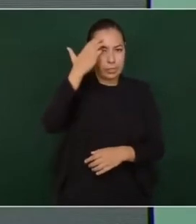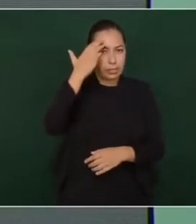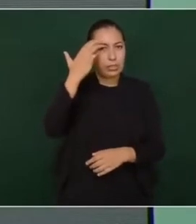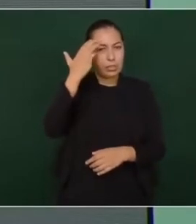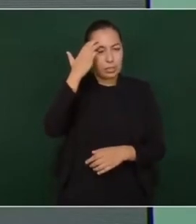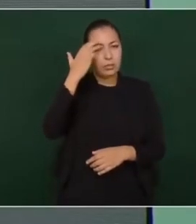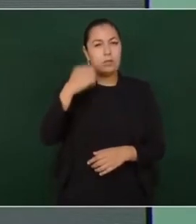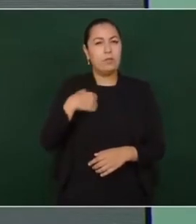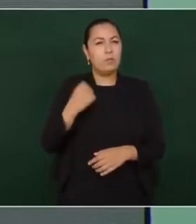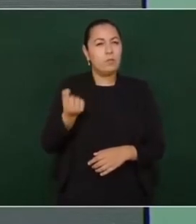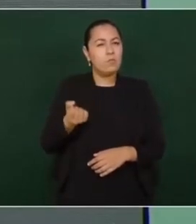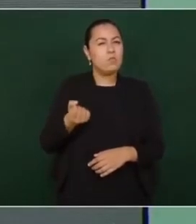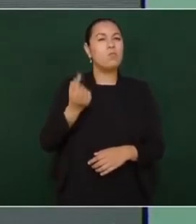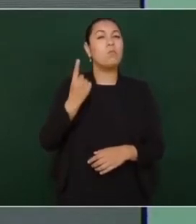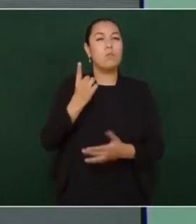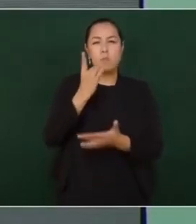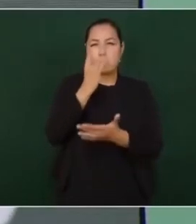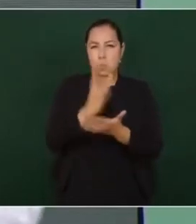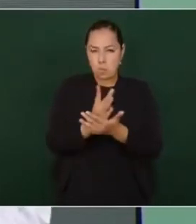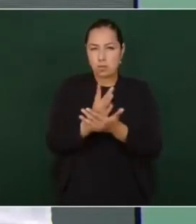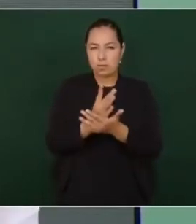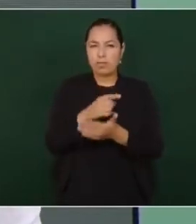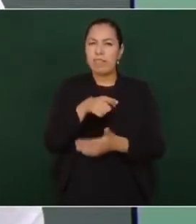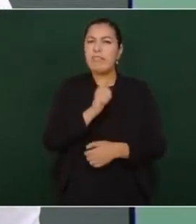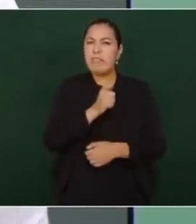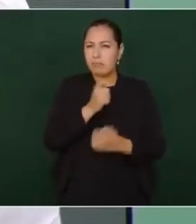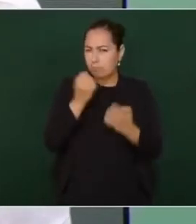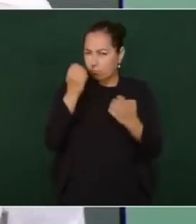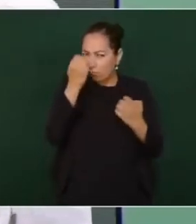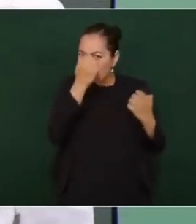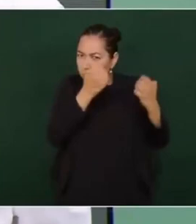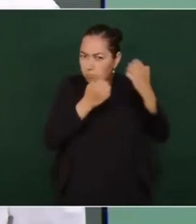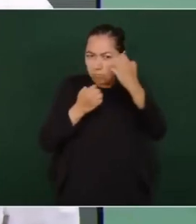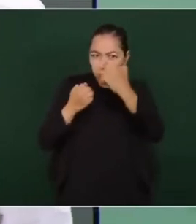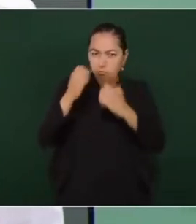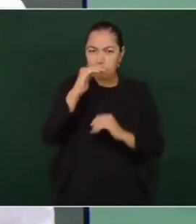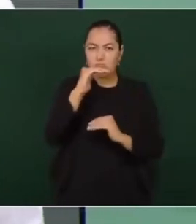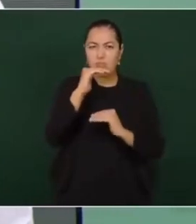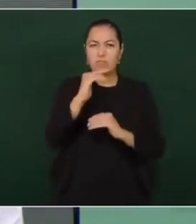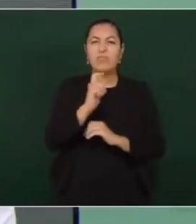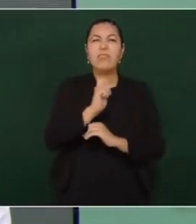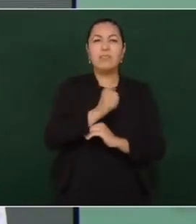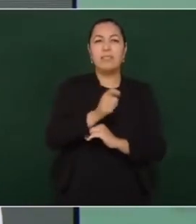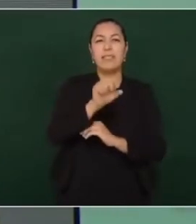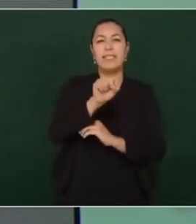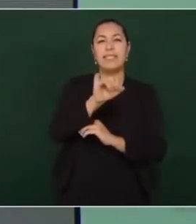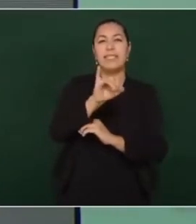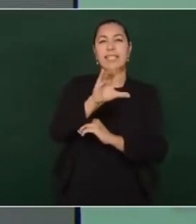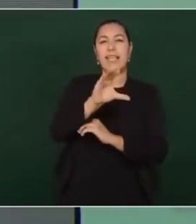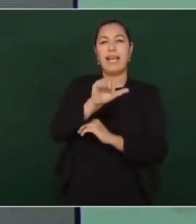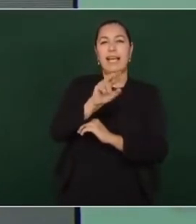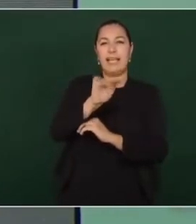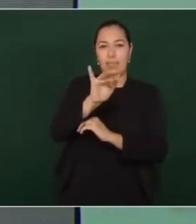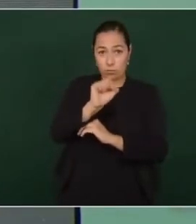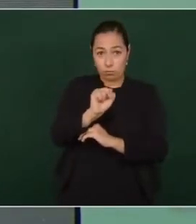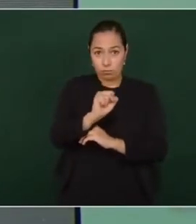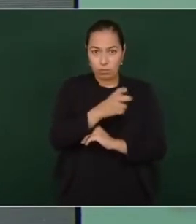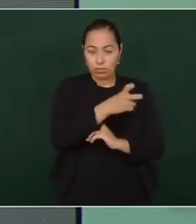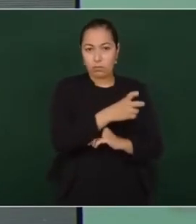estudio sobre sicarios, bueno, por cierto,